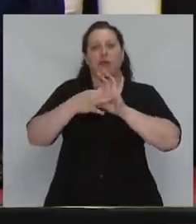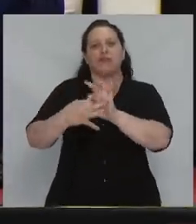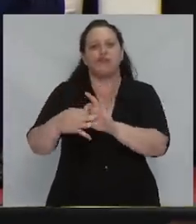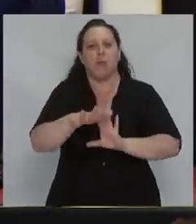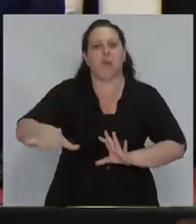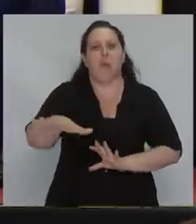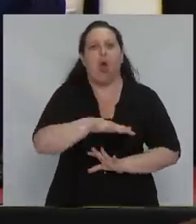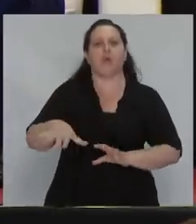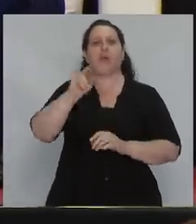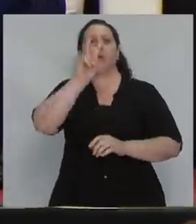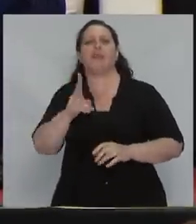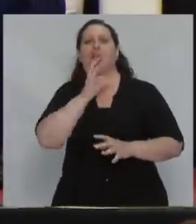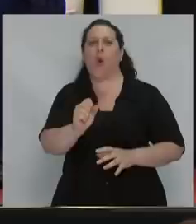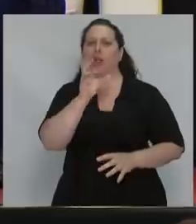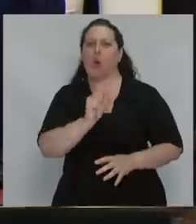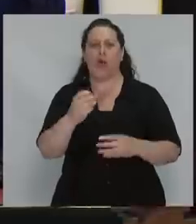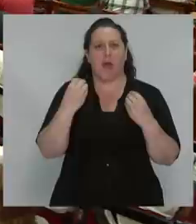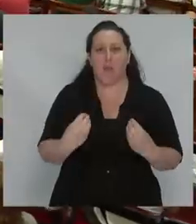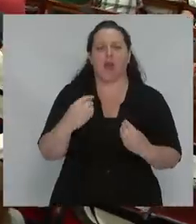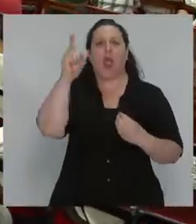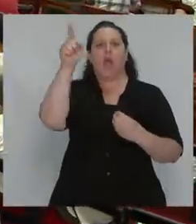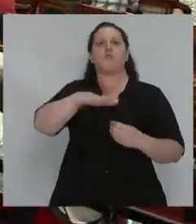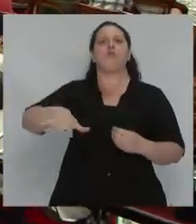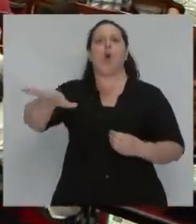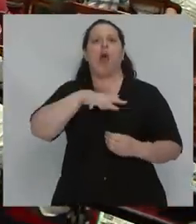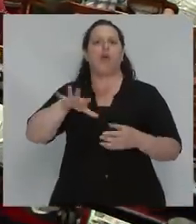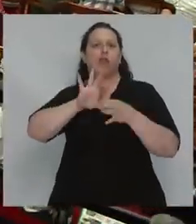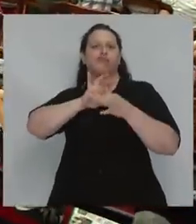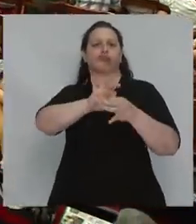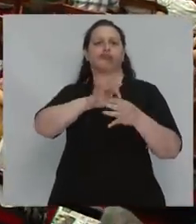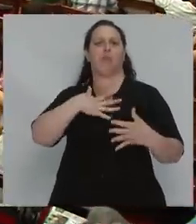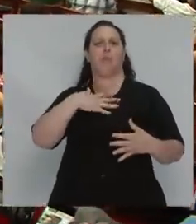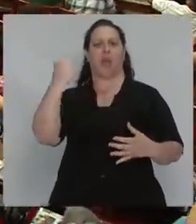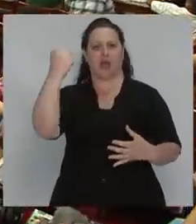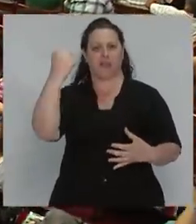contradicciones? Porque el pueblo se identifica con esa patria construida.